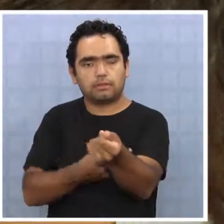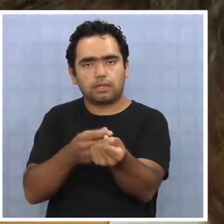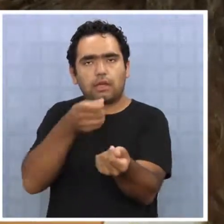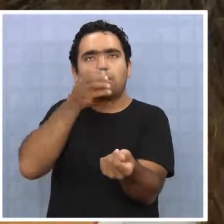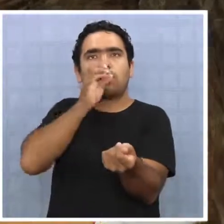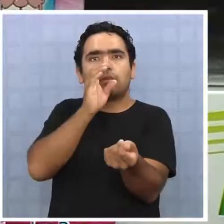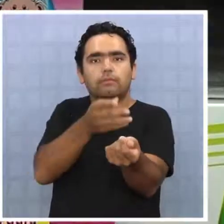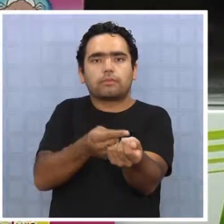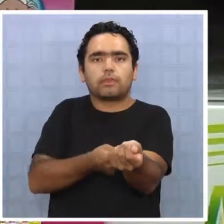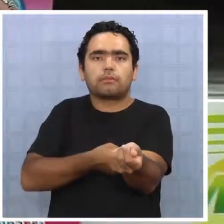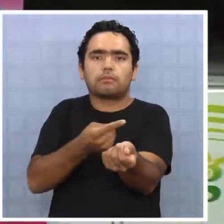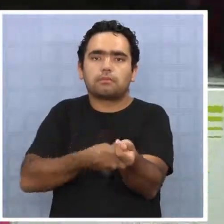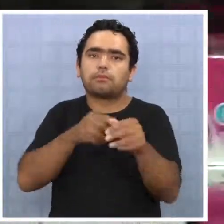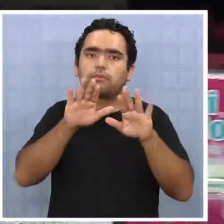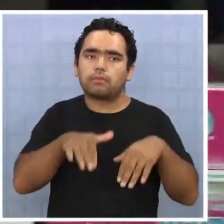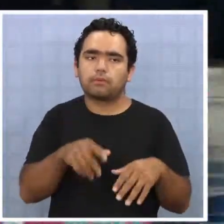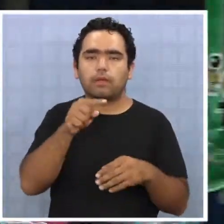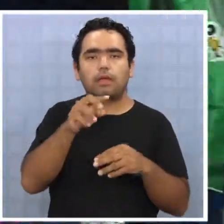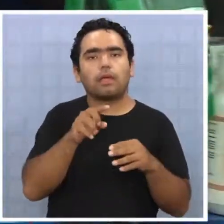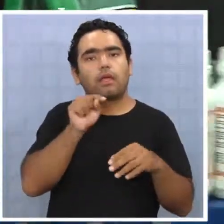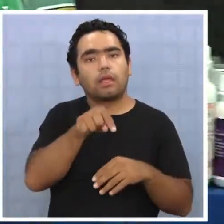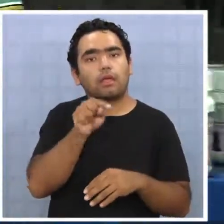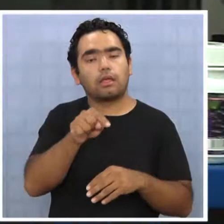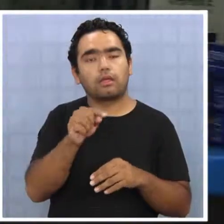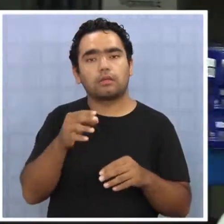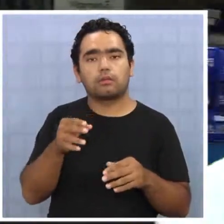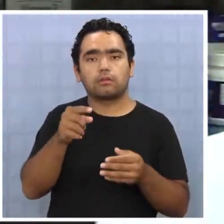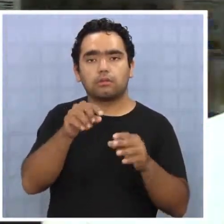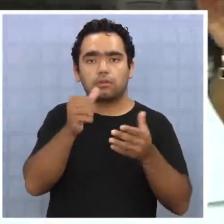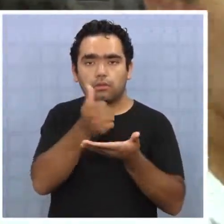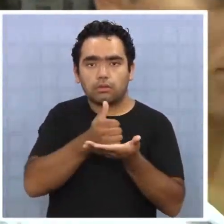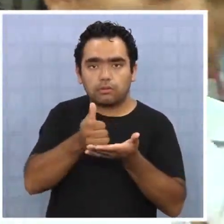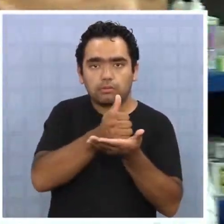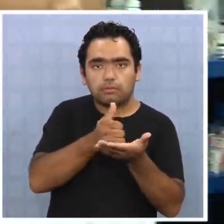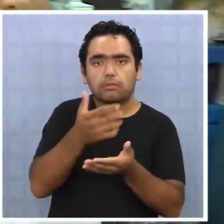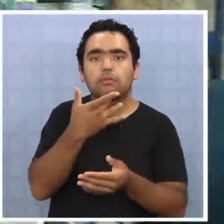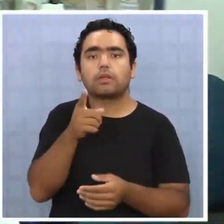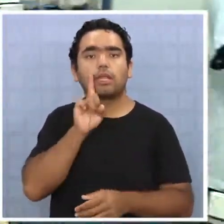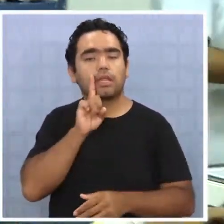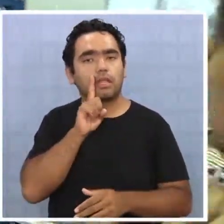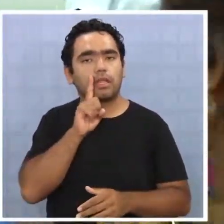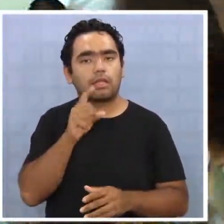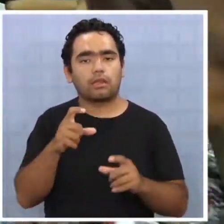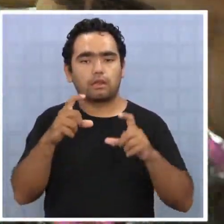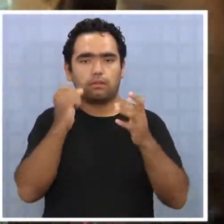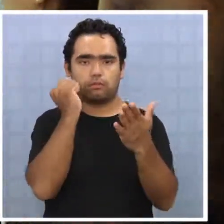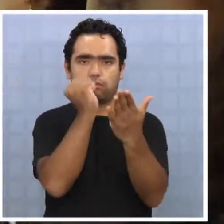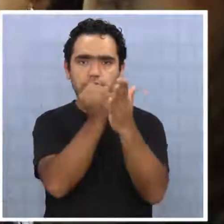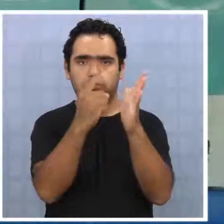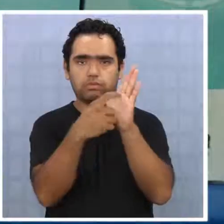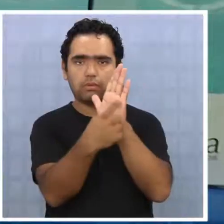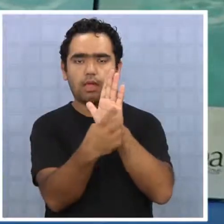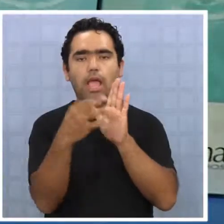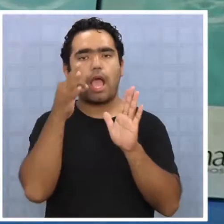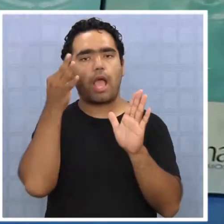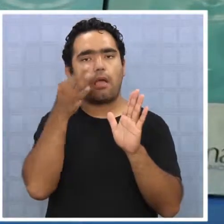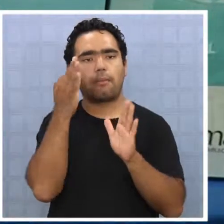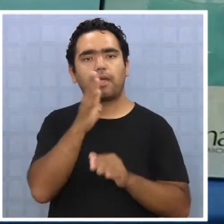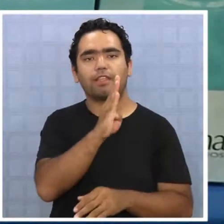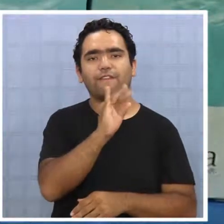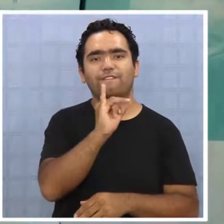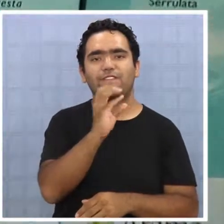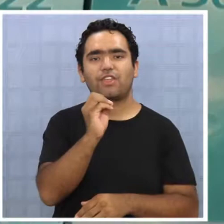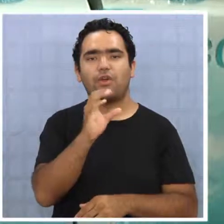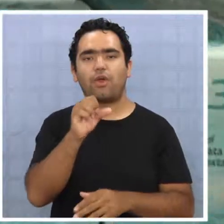Estos medicamentos se podrán identificar porque traerán un rotulado de color amarillo que dirá bioequivalente lo que